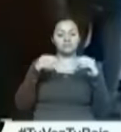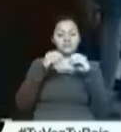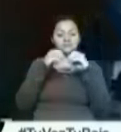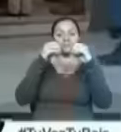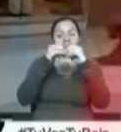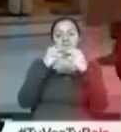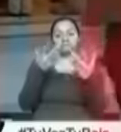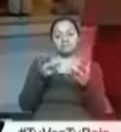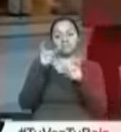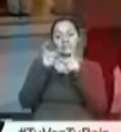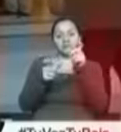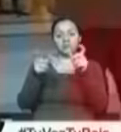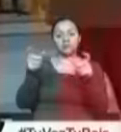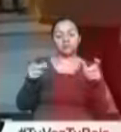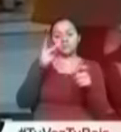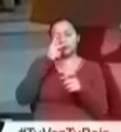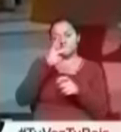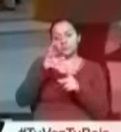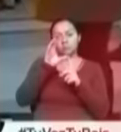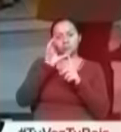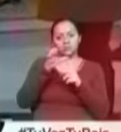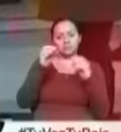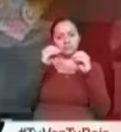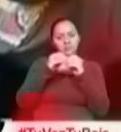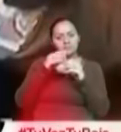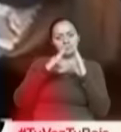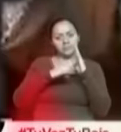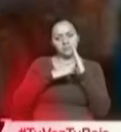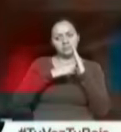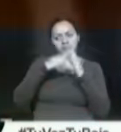participado personalidades de la cultura y de la política.